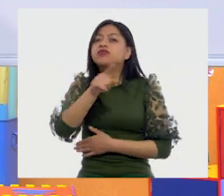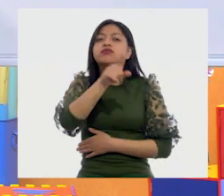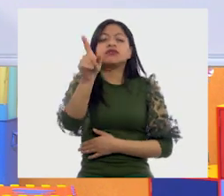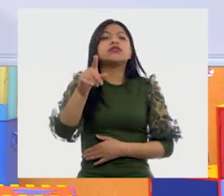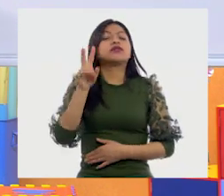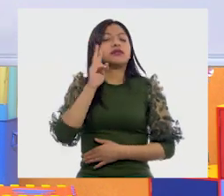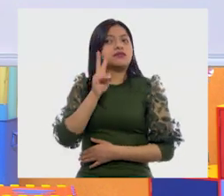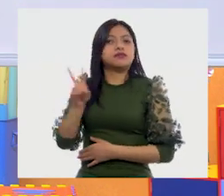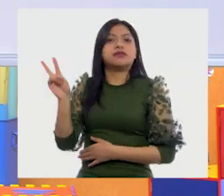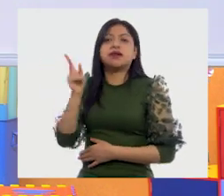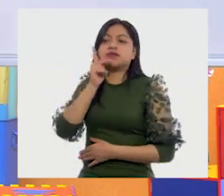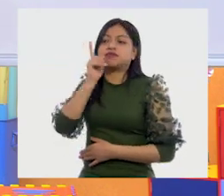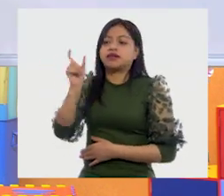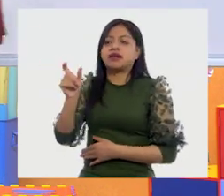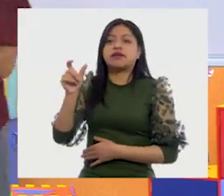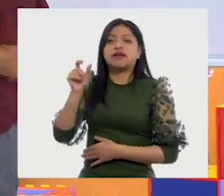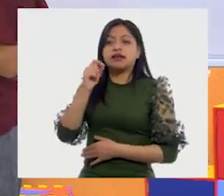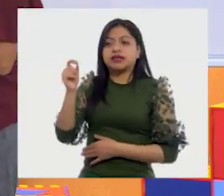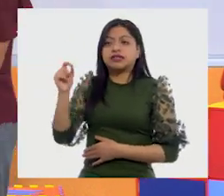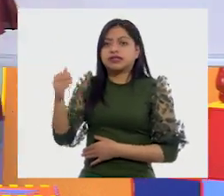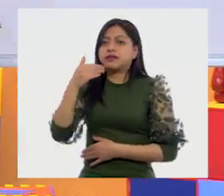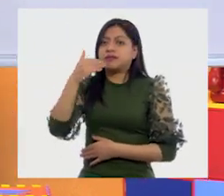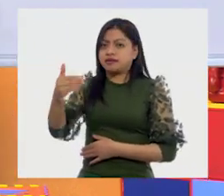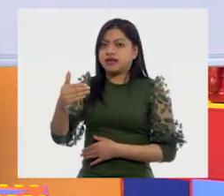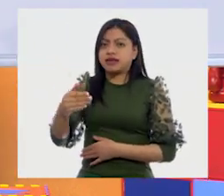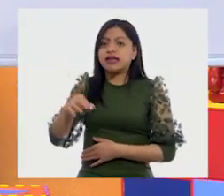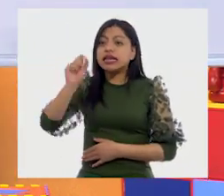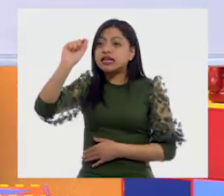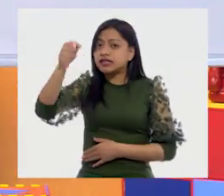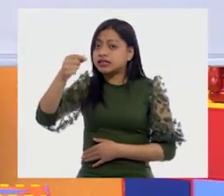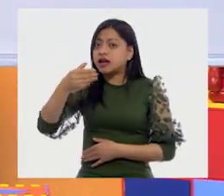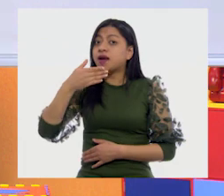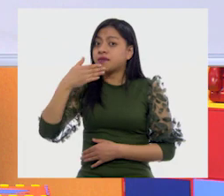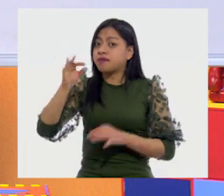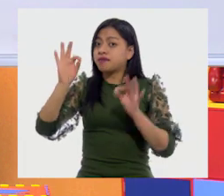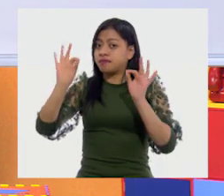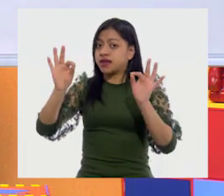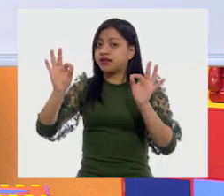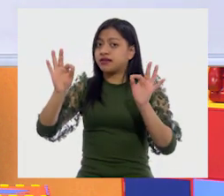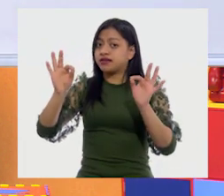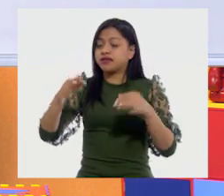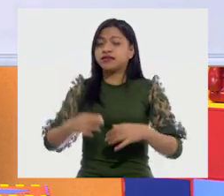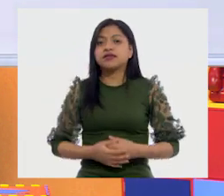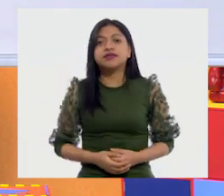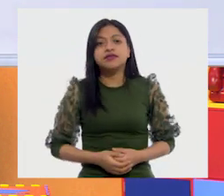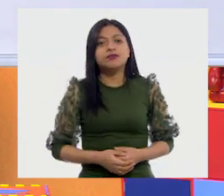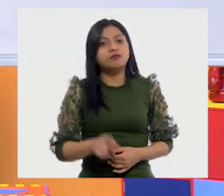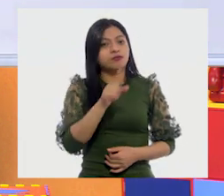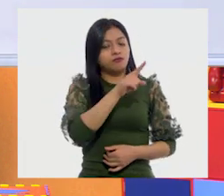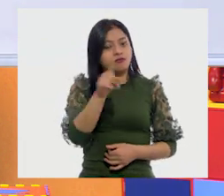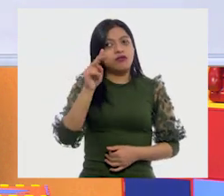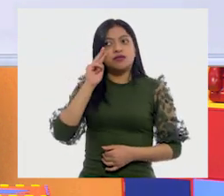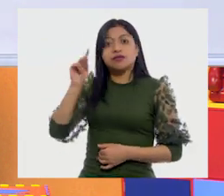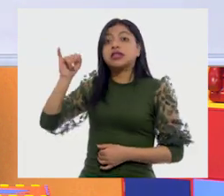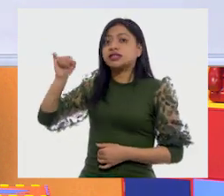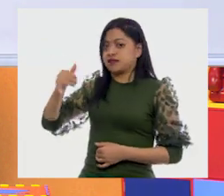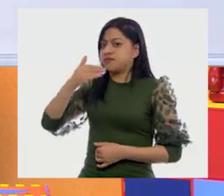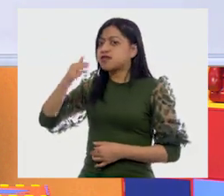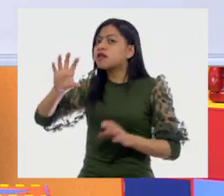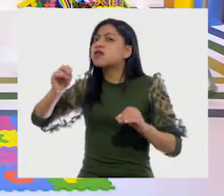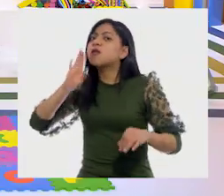amigas, a ver si está bien escrito, si puse bien la tilde o el acento. A ver, allá en casa. ¿Sí o no?